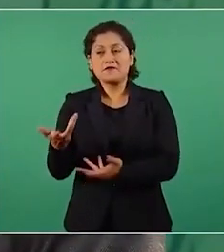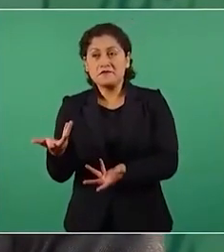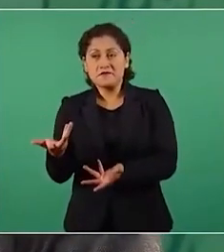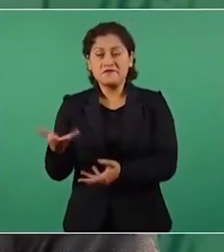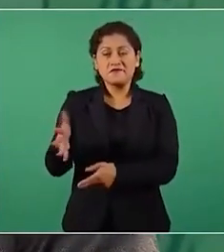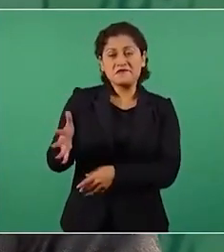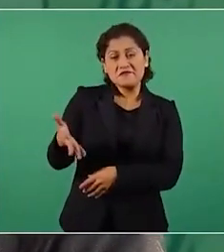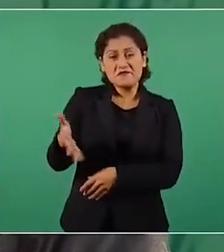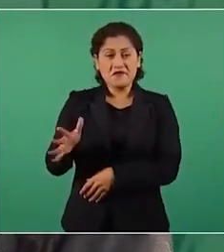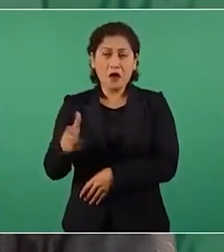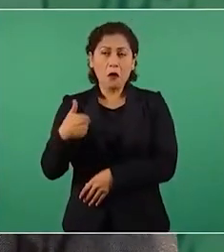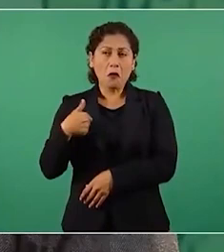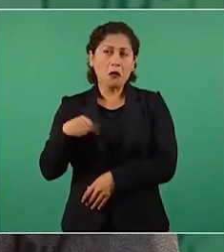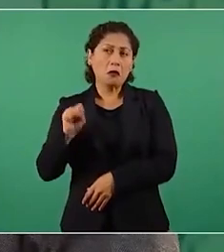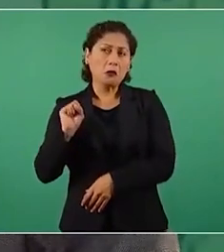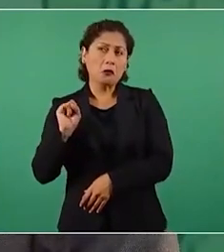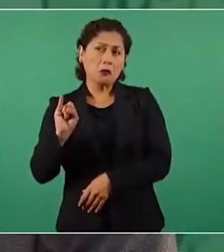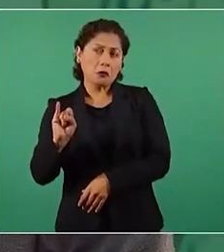Reforma